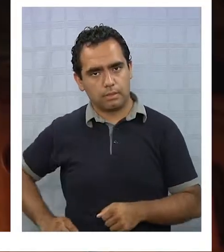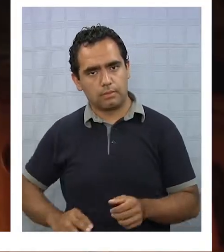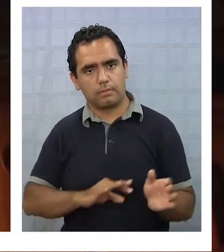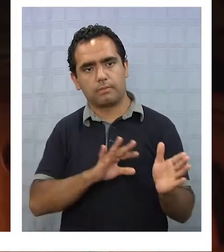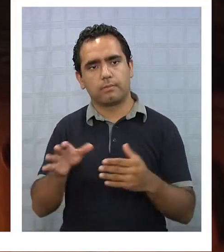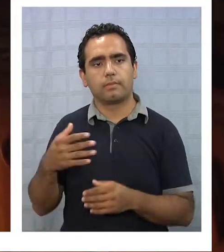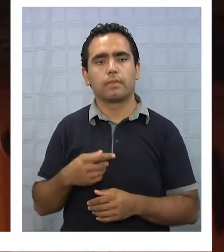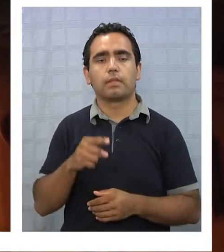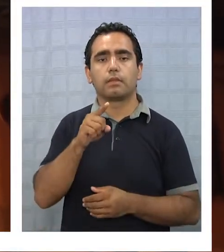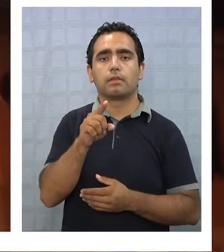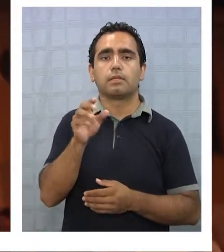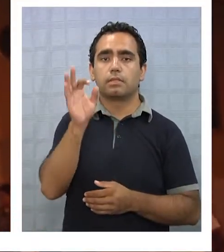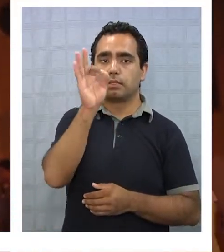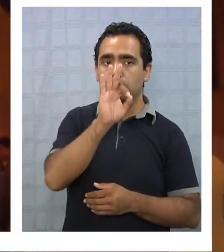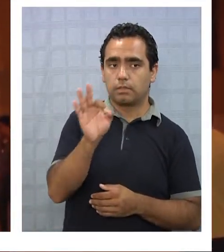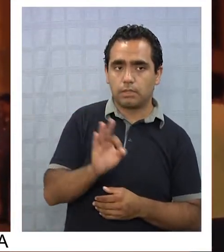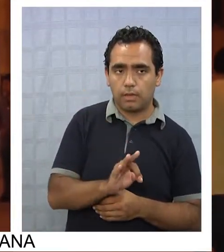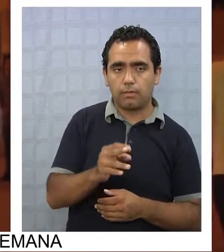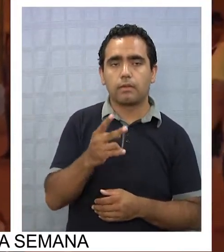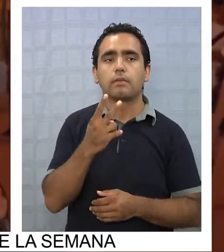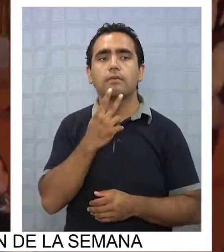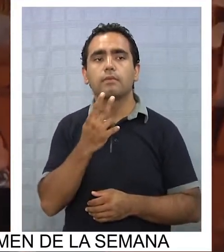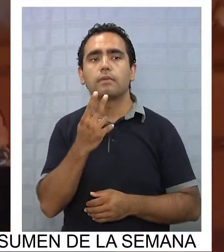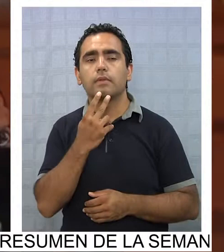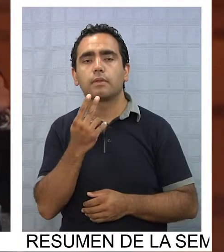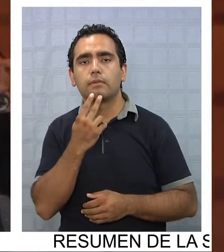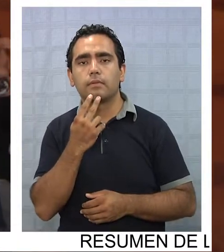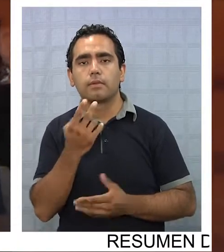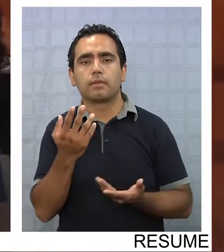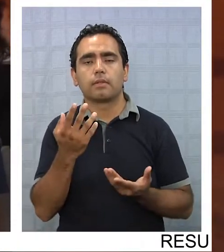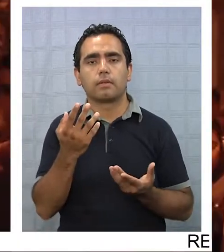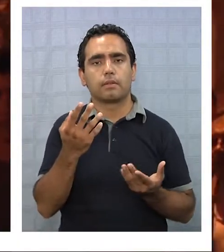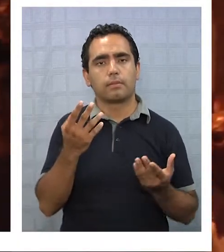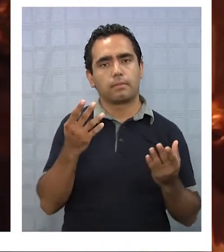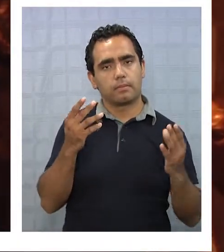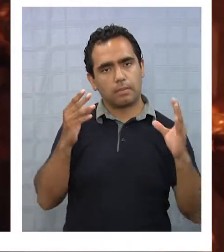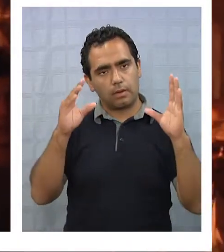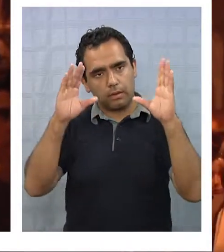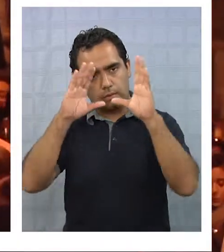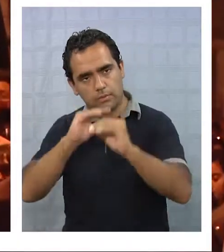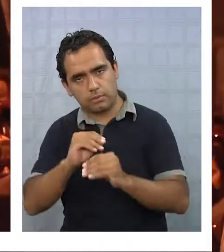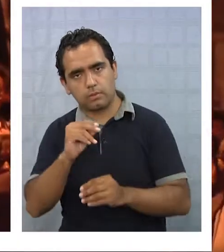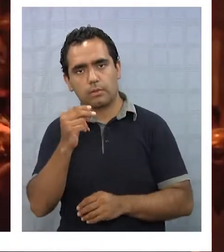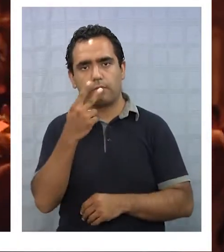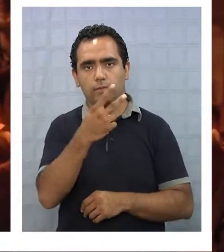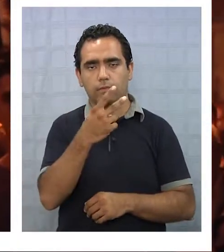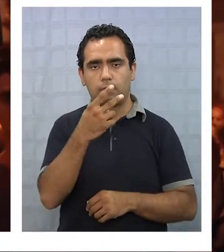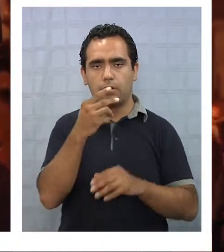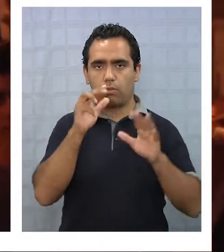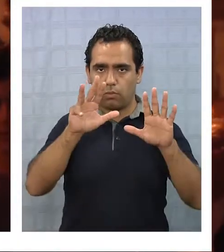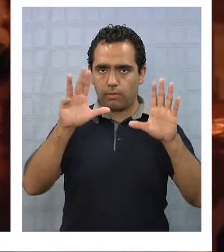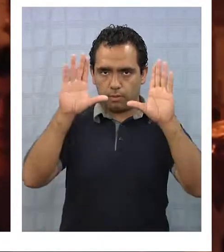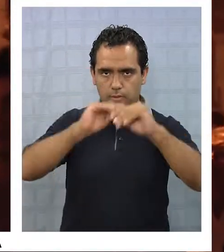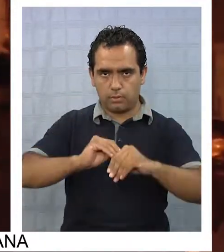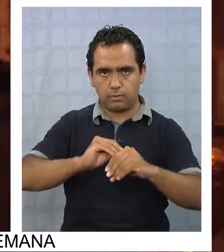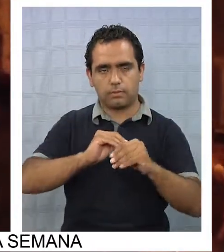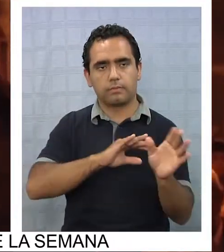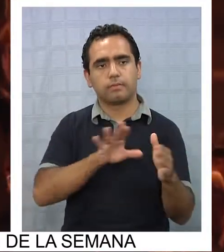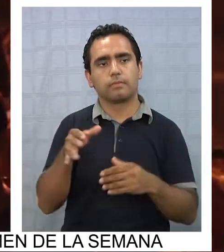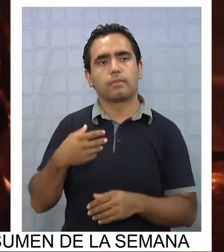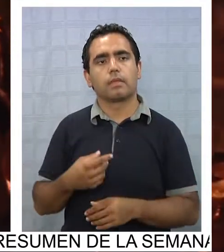El Sábado Santo las comunidades se prepararán para vivir la Vigilia Pascual, la cual se celebrará pasadas las 21 horas.